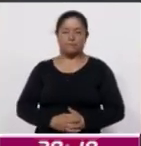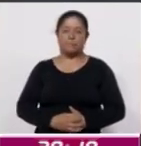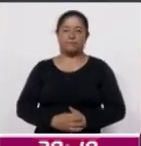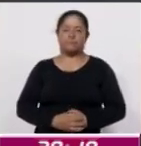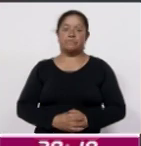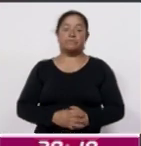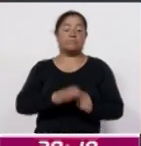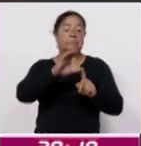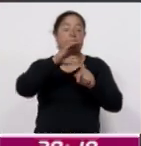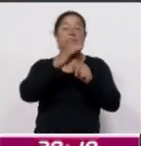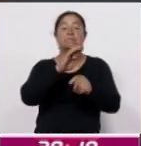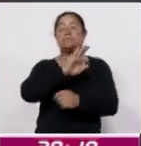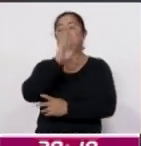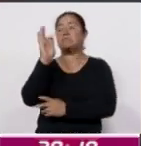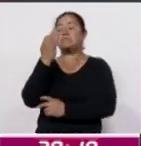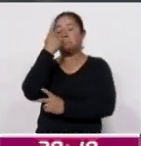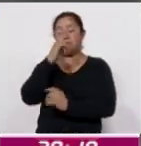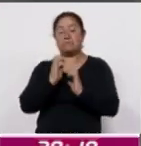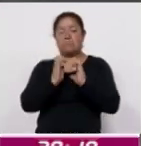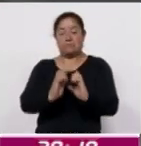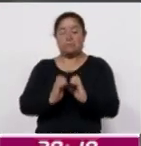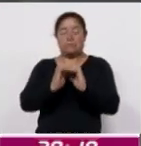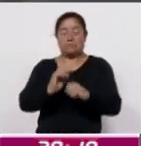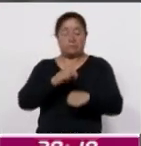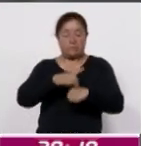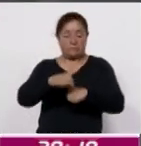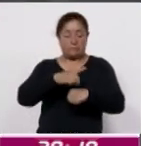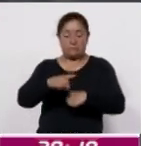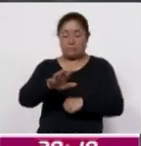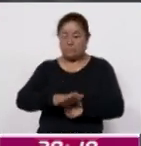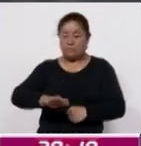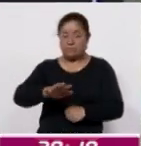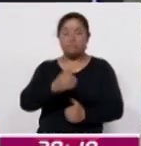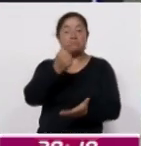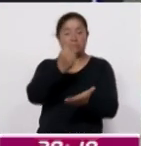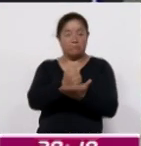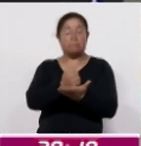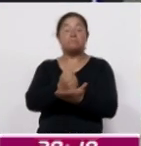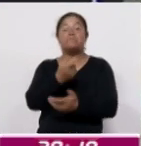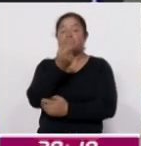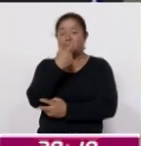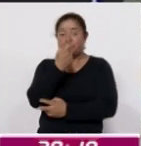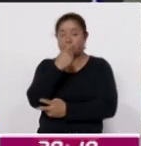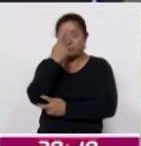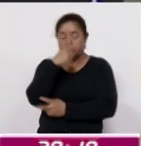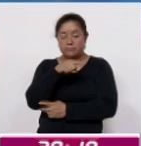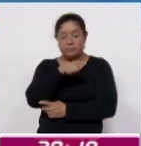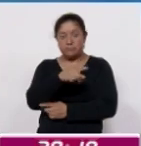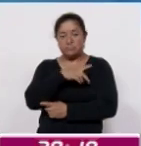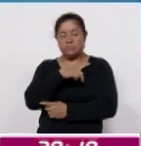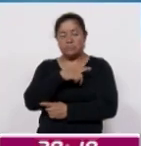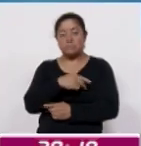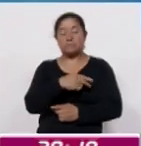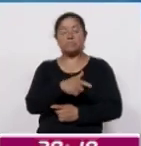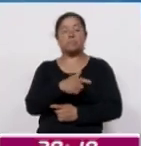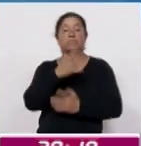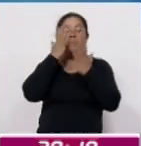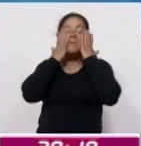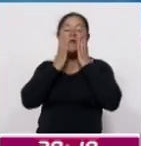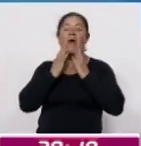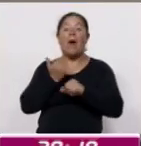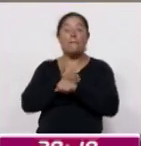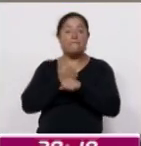La Comisión Federal para la Protección contra Riesgos Sanitarios autorizó un medicamento para el tratamiento del virus de hepatitis C en infantes.